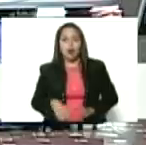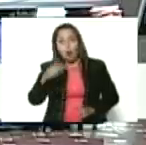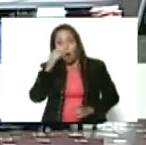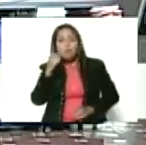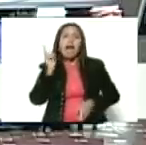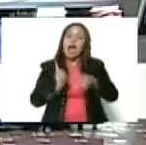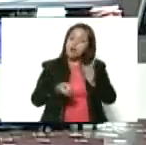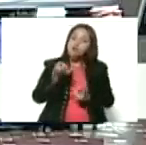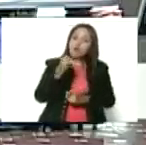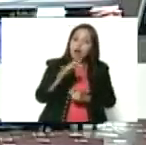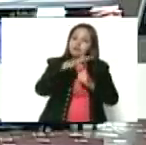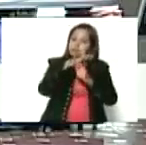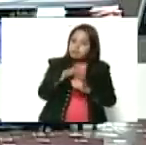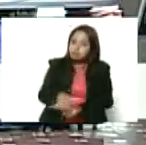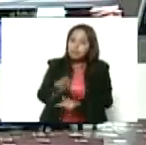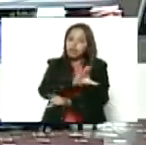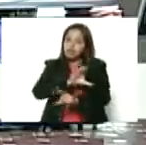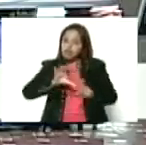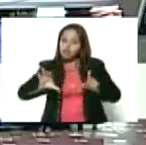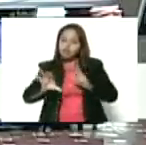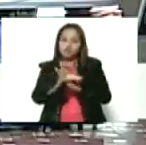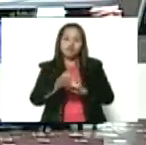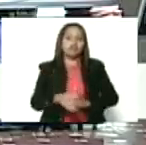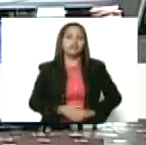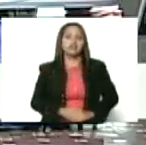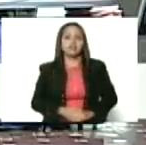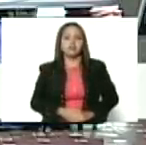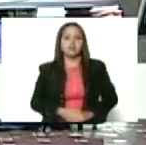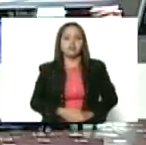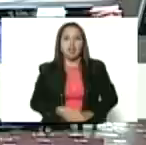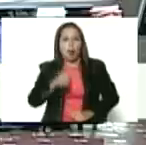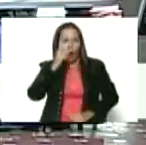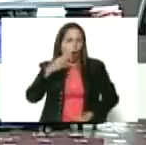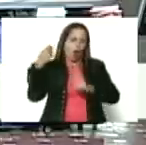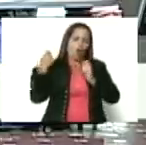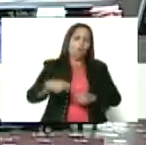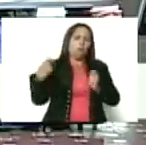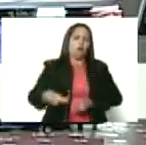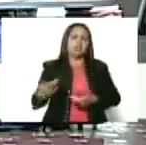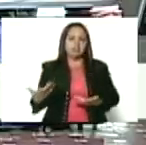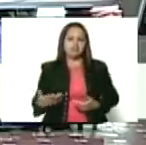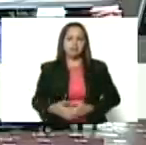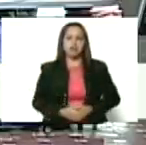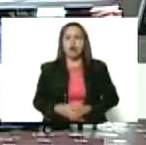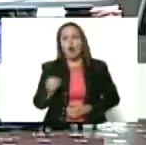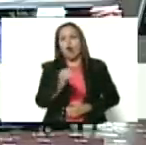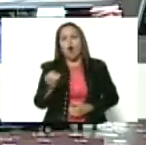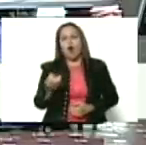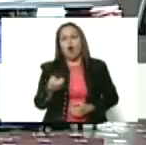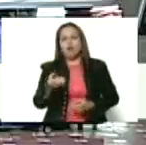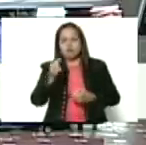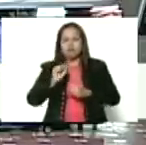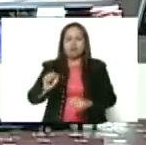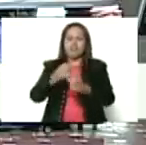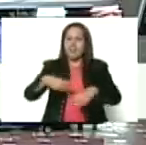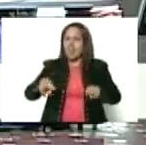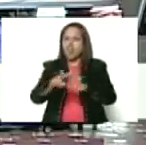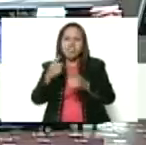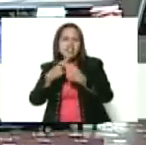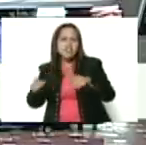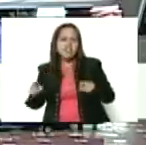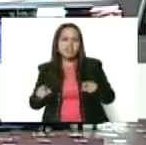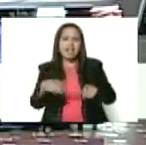y la cultura patriarcal o los antivalores patriarcales hacen mucho daño